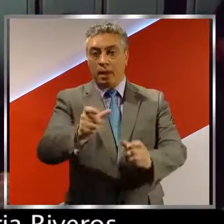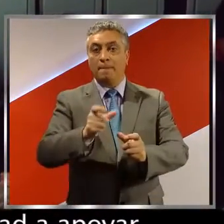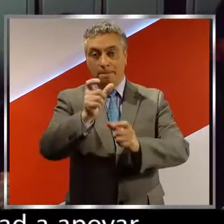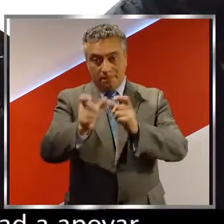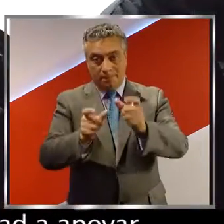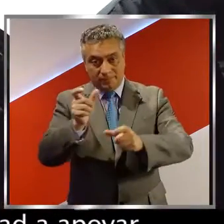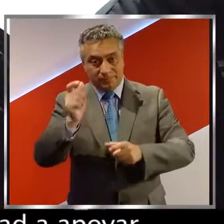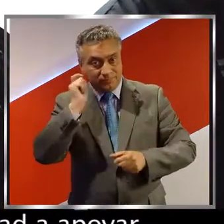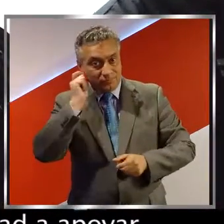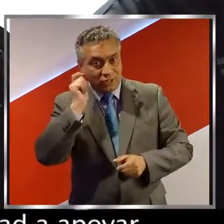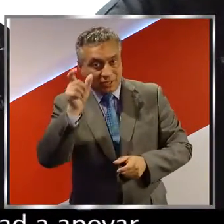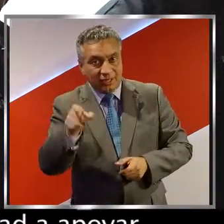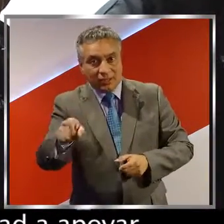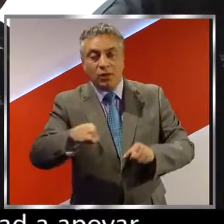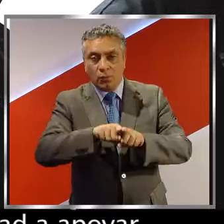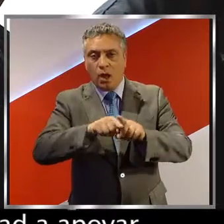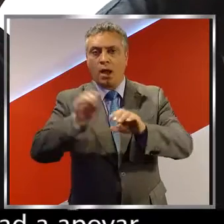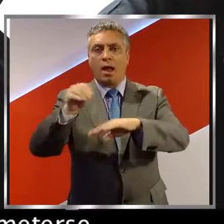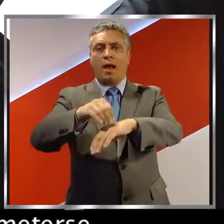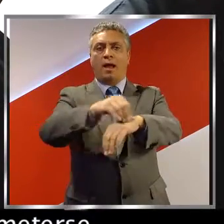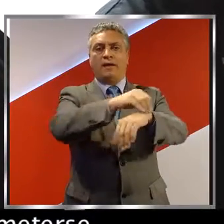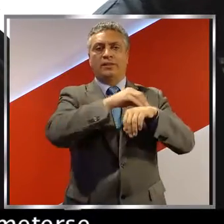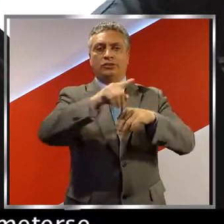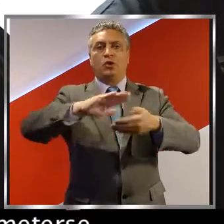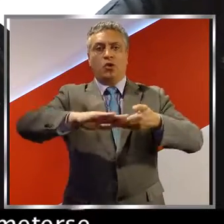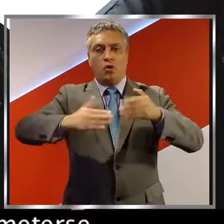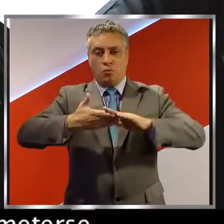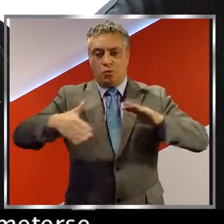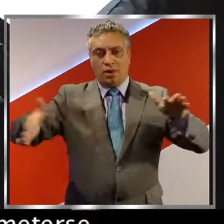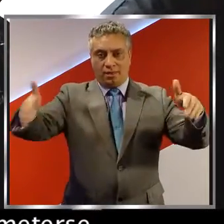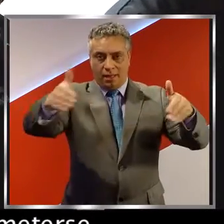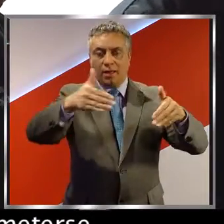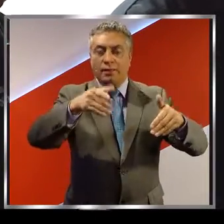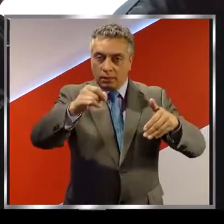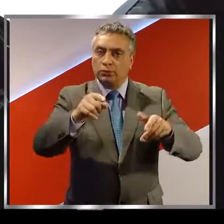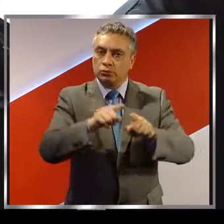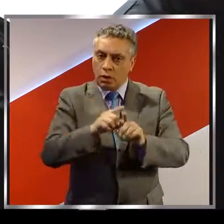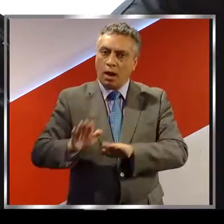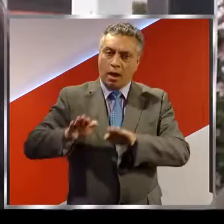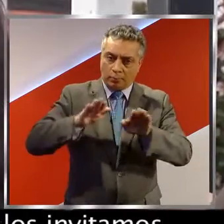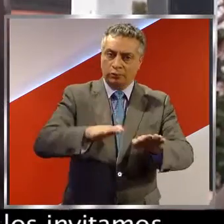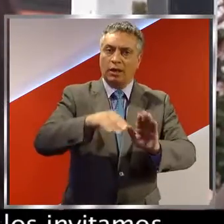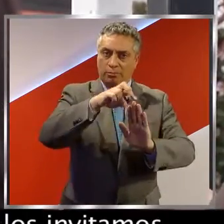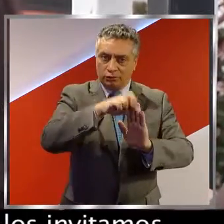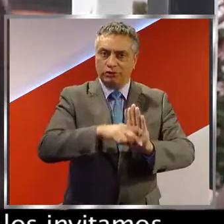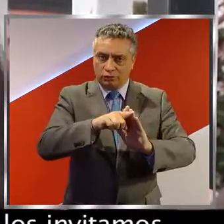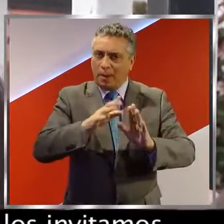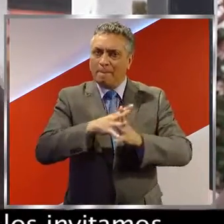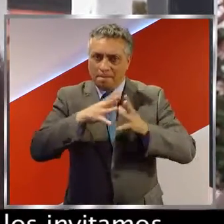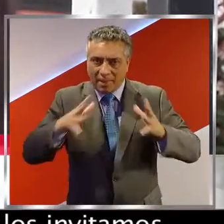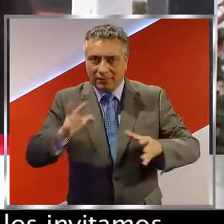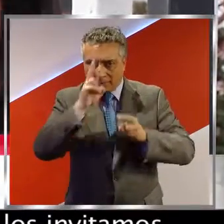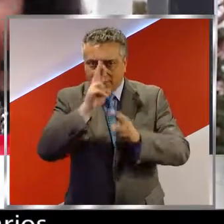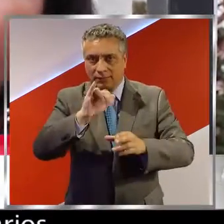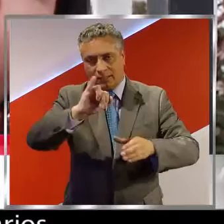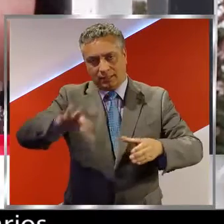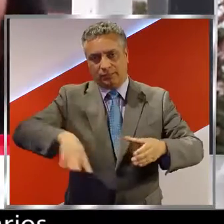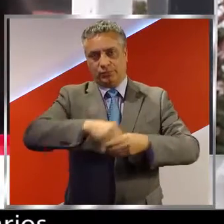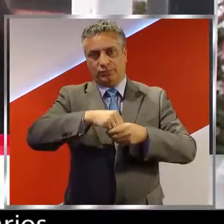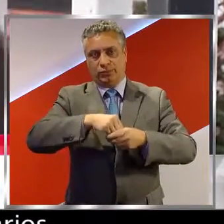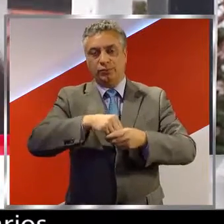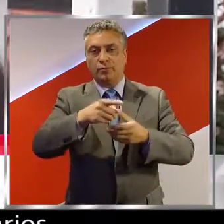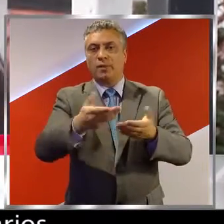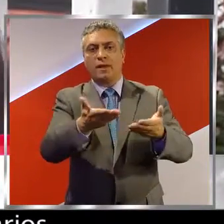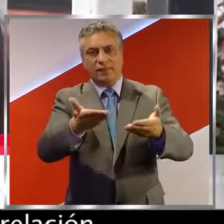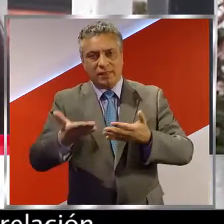Riveros, hizo un llamado a la comunidad a apoyar este proyecto y a comprometerse con la inclusión. Entonces es súper importante y los invitamos a todos,